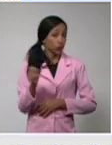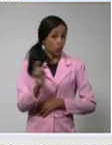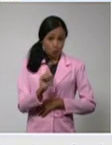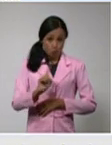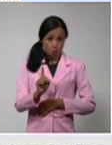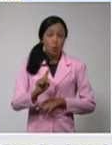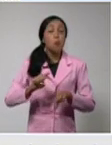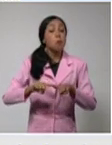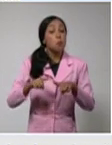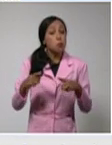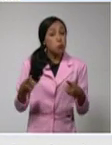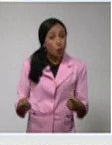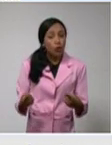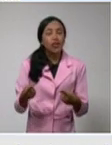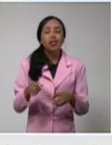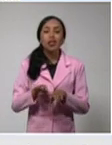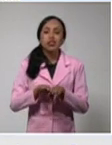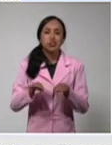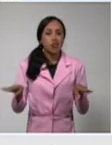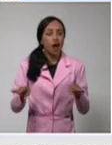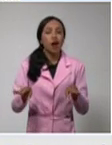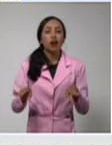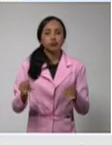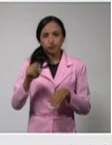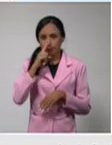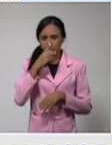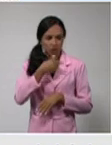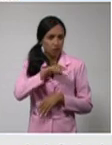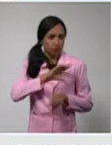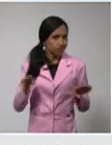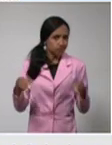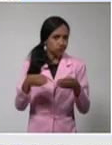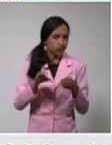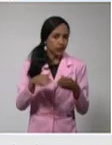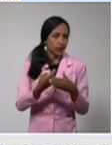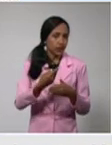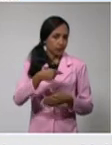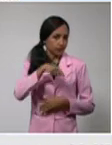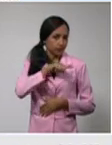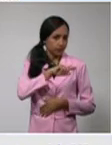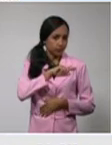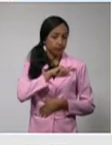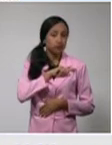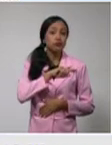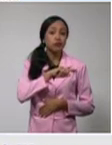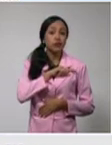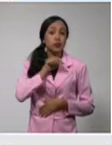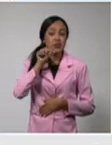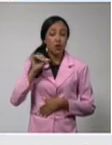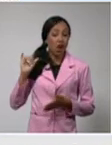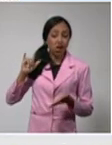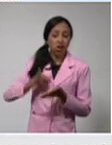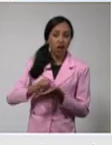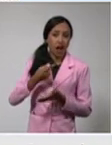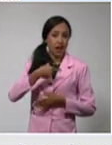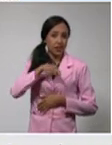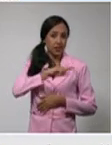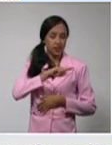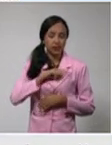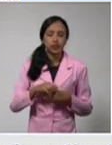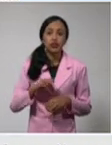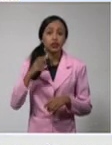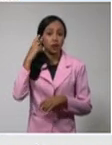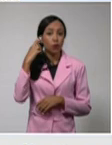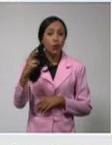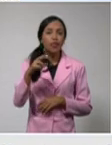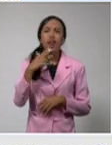se habían terminado el día anterior y arribaron en el día de ayer. Recuérdense que se trasladan por